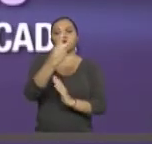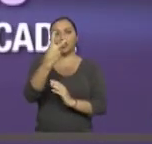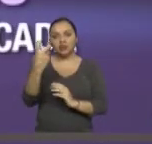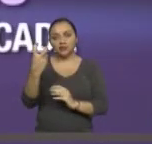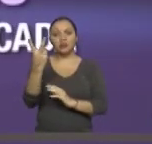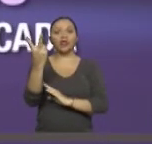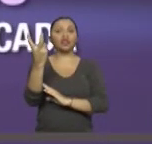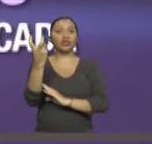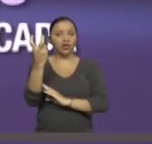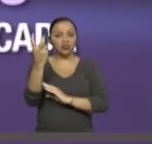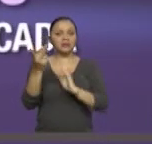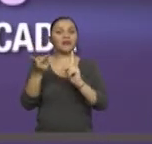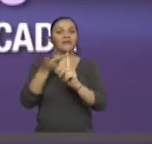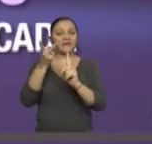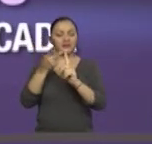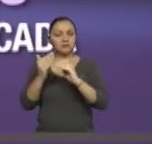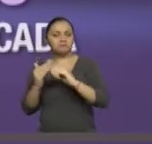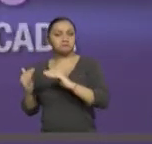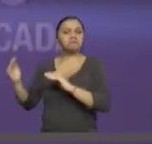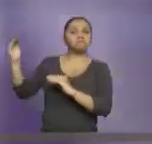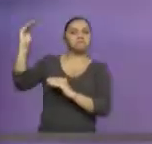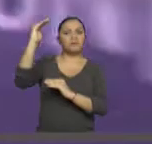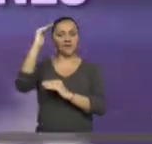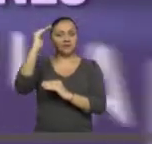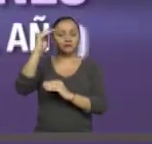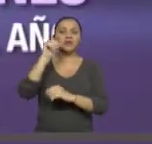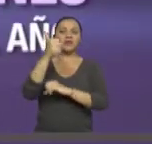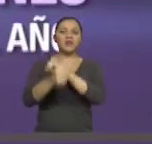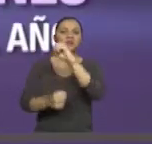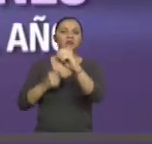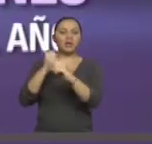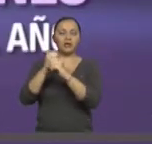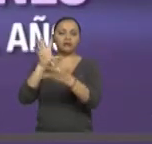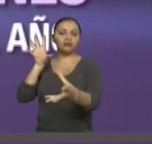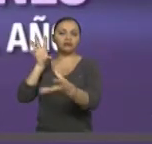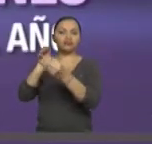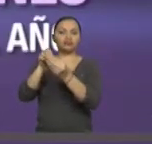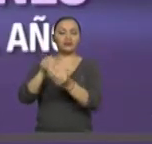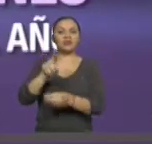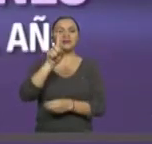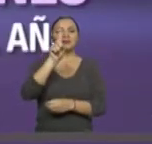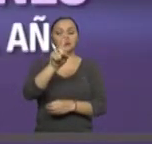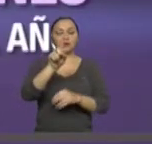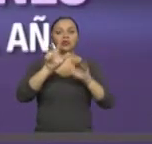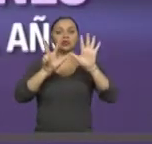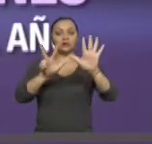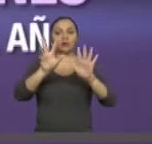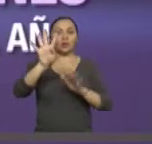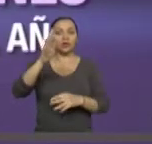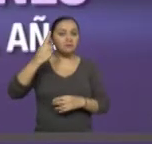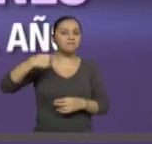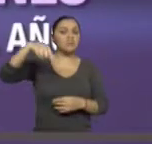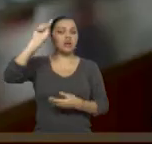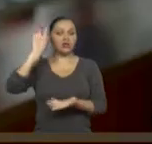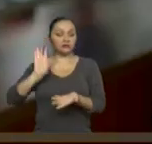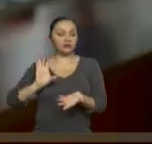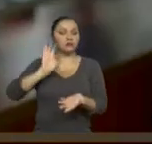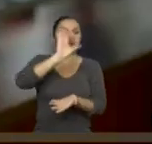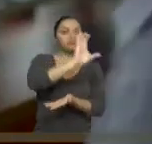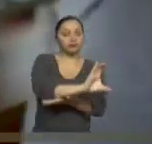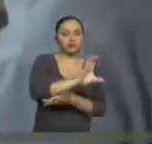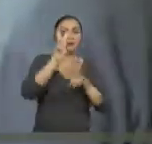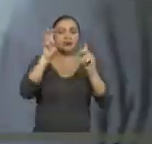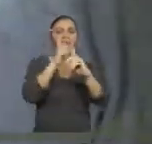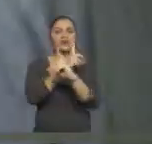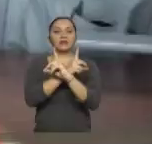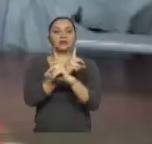en la última década, alcanzando más de 184 millones de dólares de inversión al año. En el